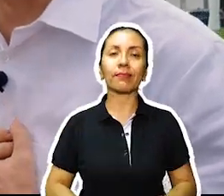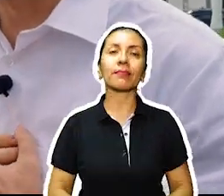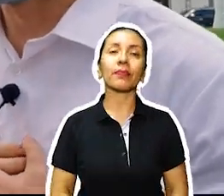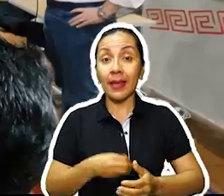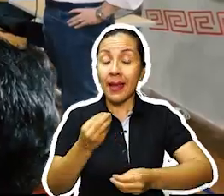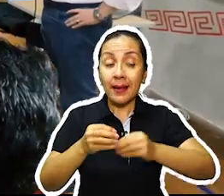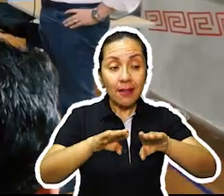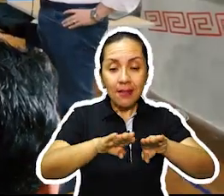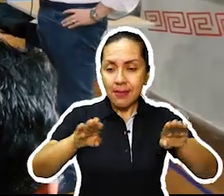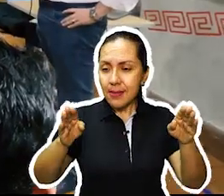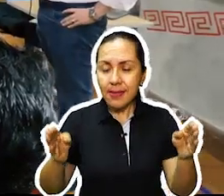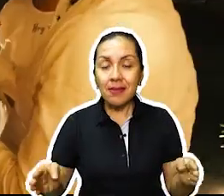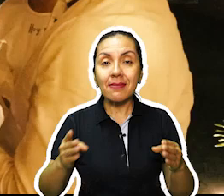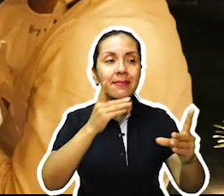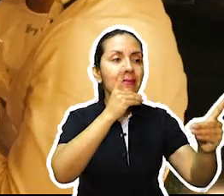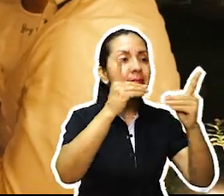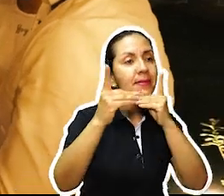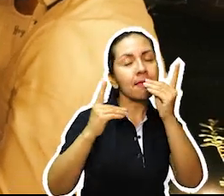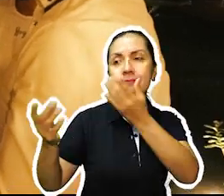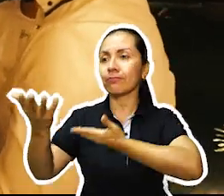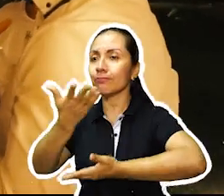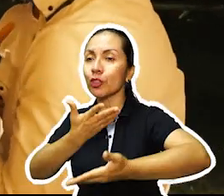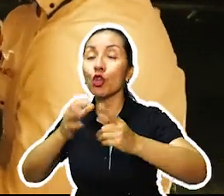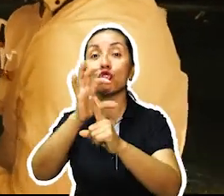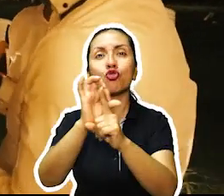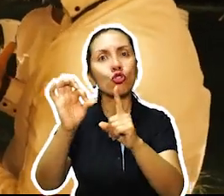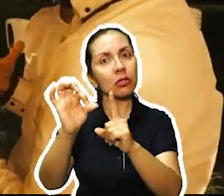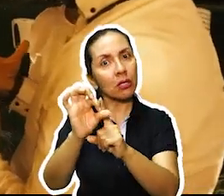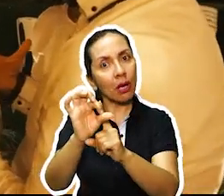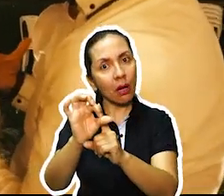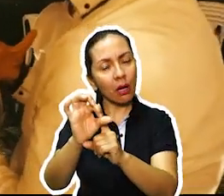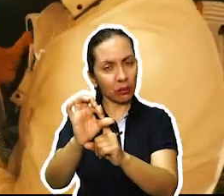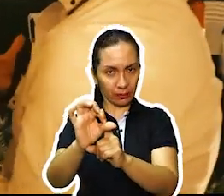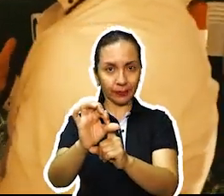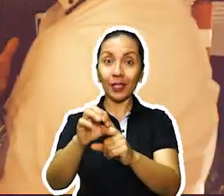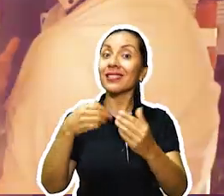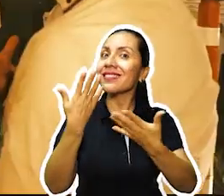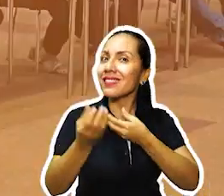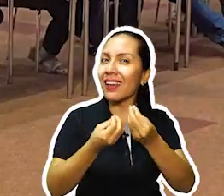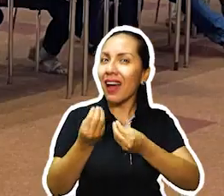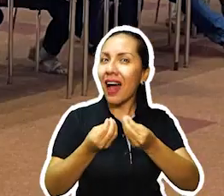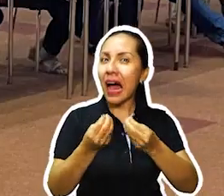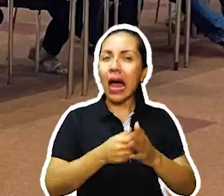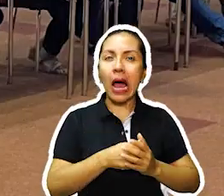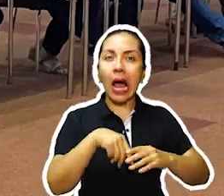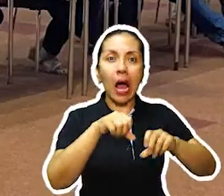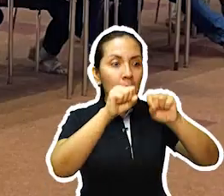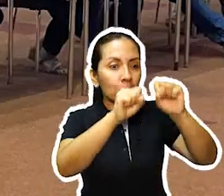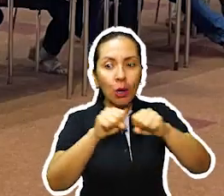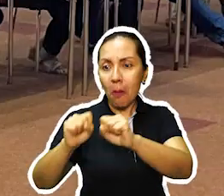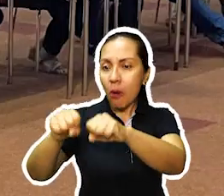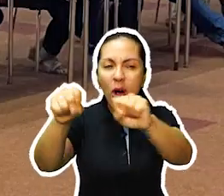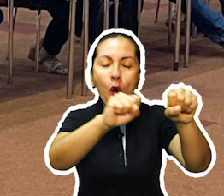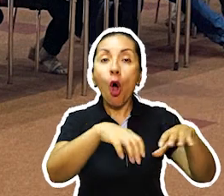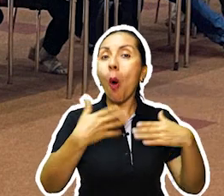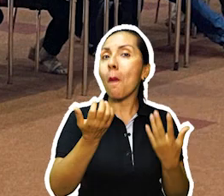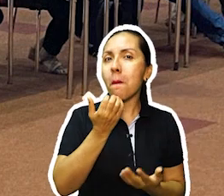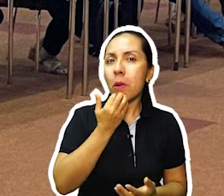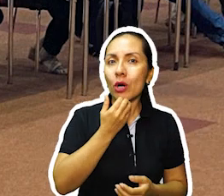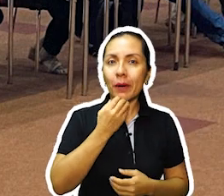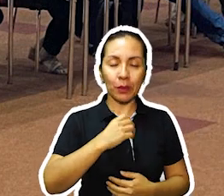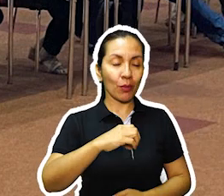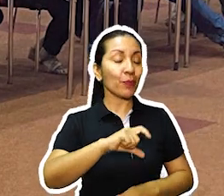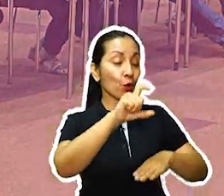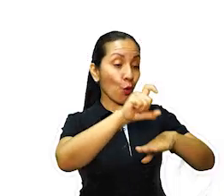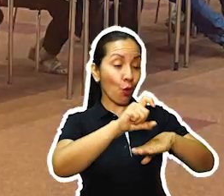y nuestros niños. Estableceré una mesa de diálogo social y a través de esa mesa estableceremos la suma de capacidades